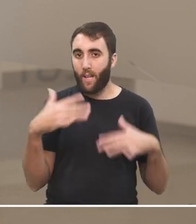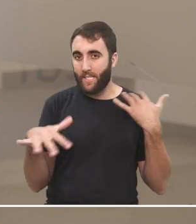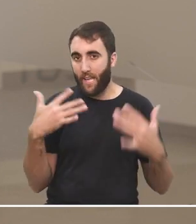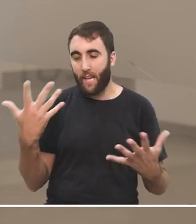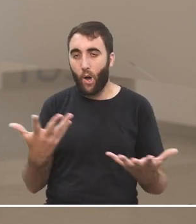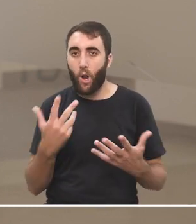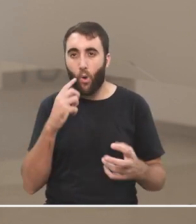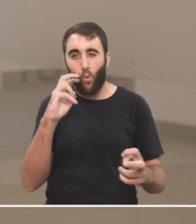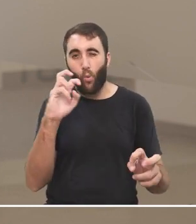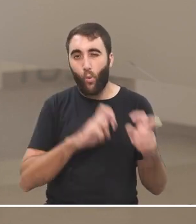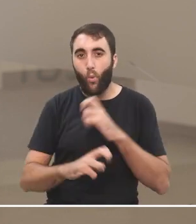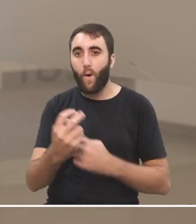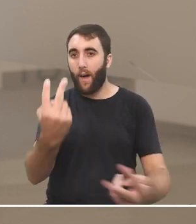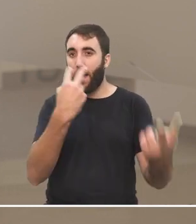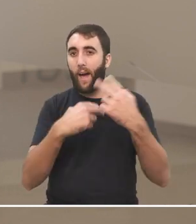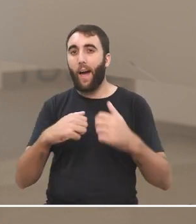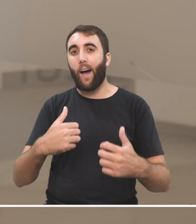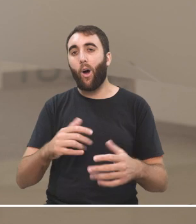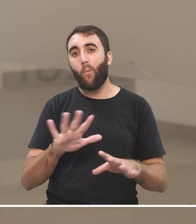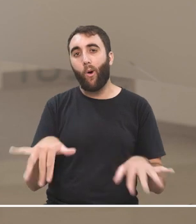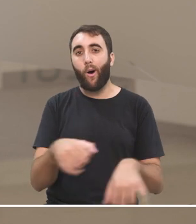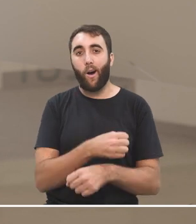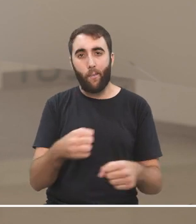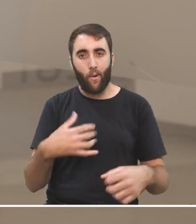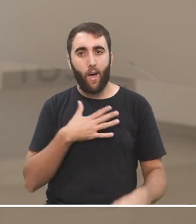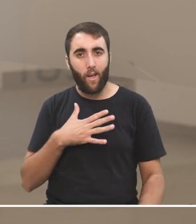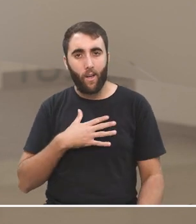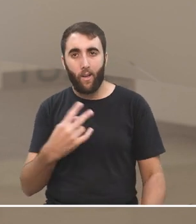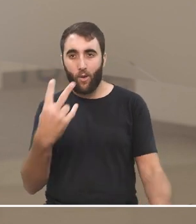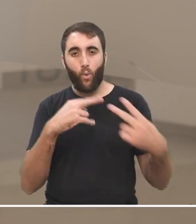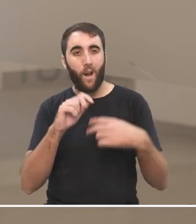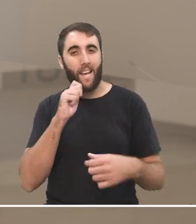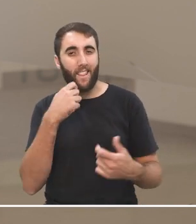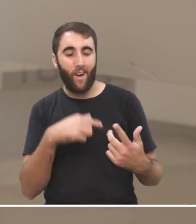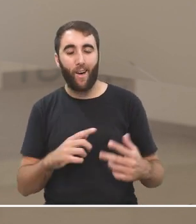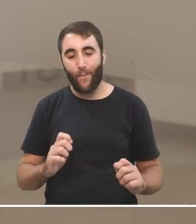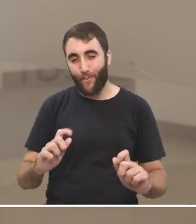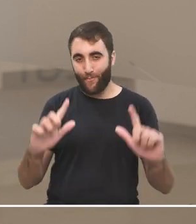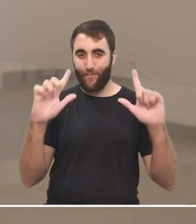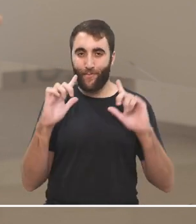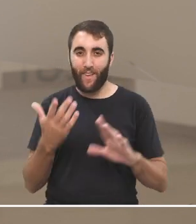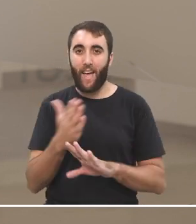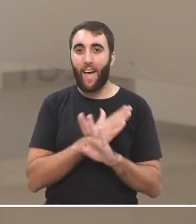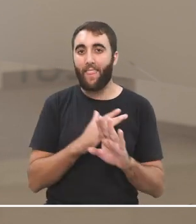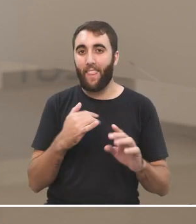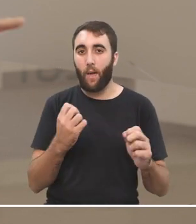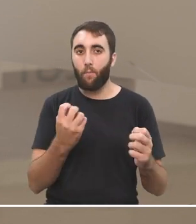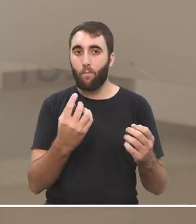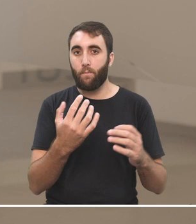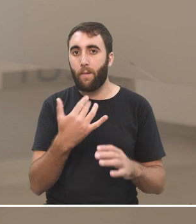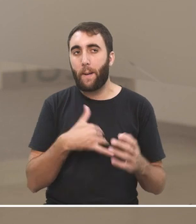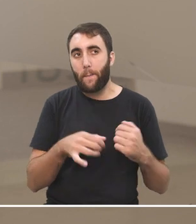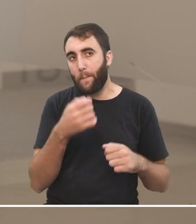o sea la mirada del otro como ya era muy importante antes de las redes sociales aún está muy pendiente de la mirada de